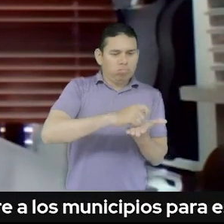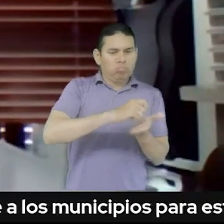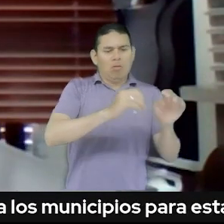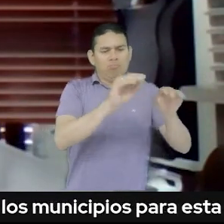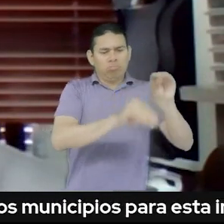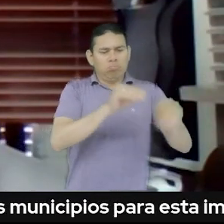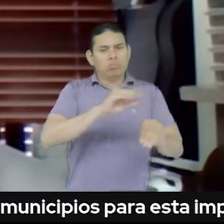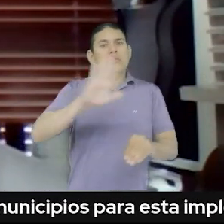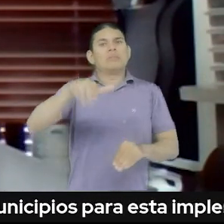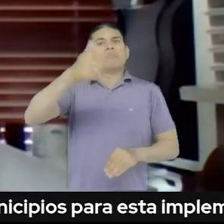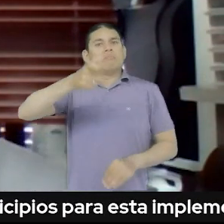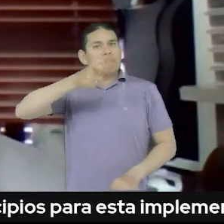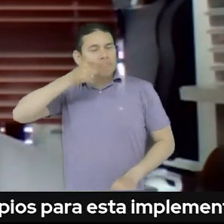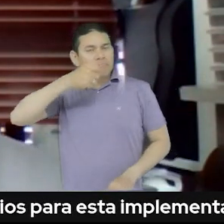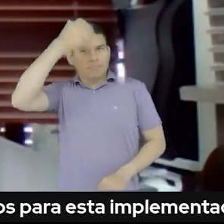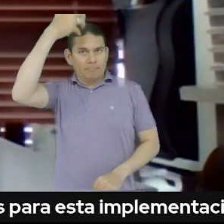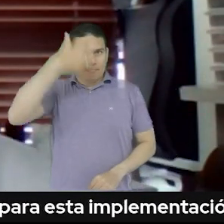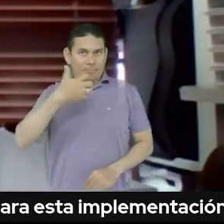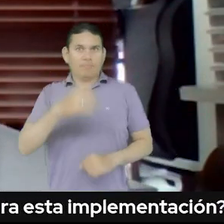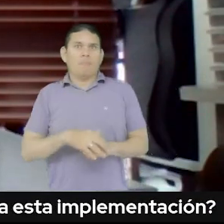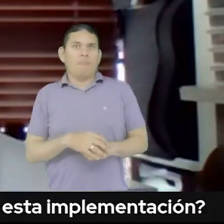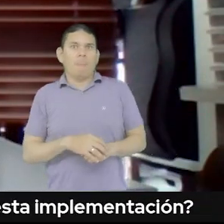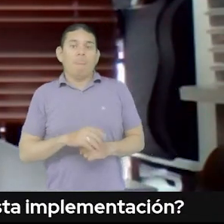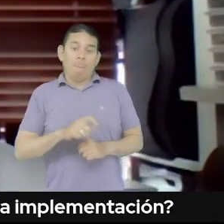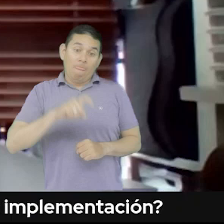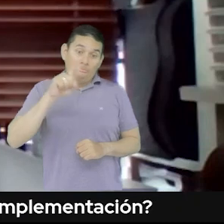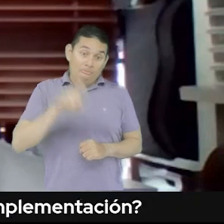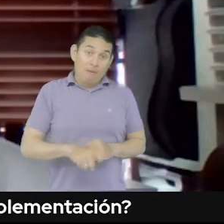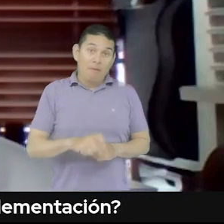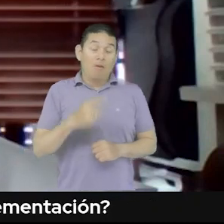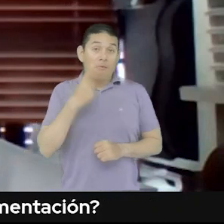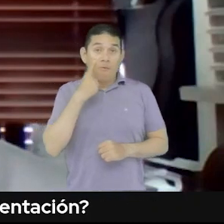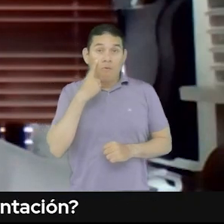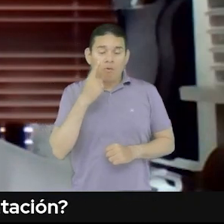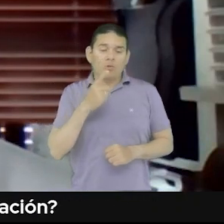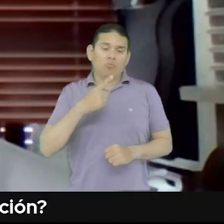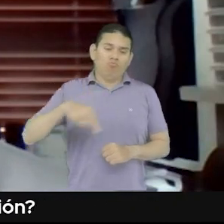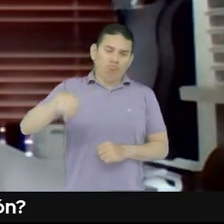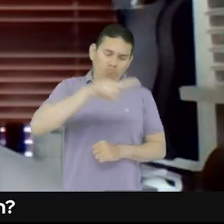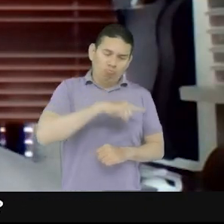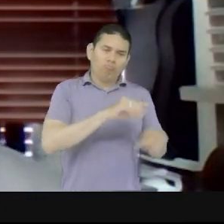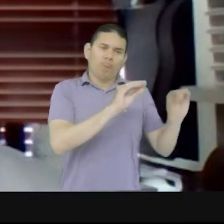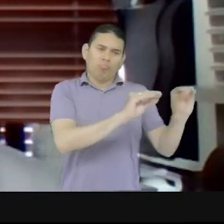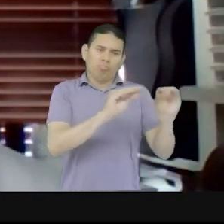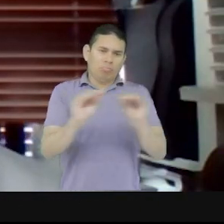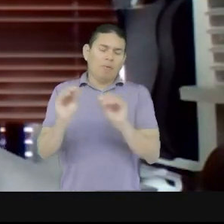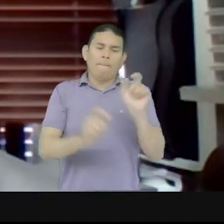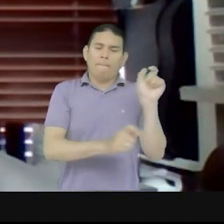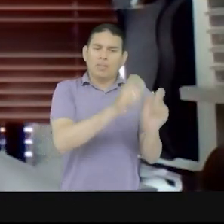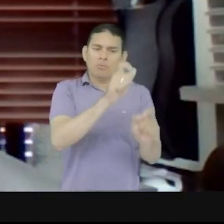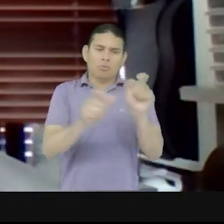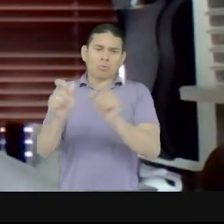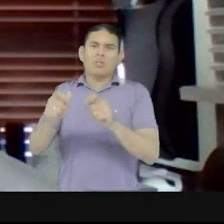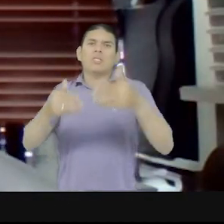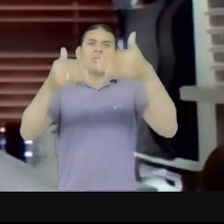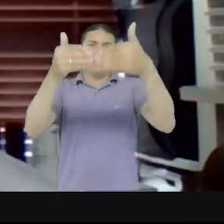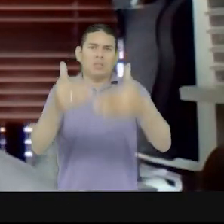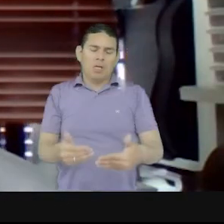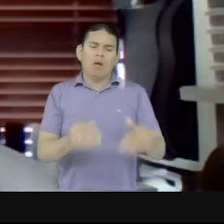implica eso? Dos cosas. Primero, que se dé un reconocimiento, en este caso, de las personas con